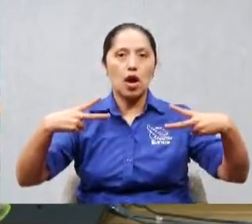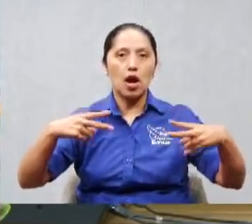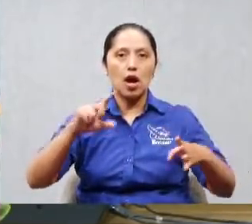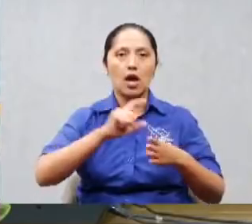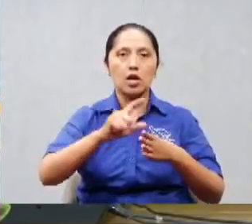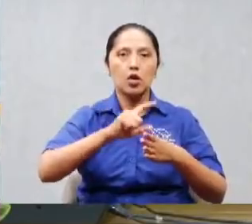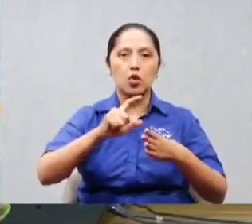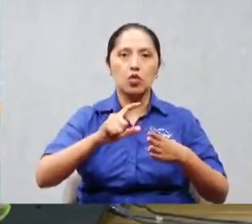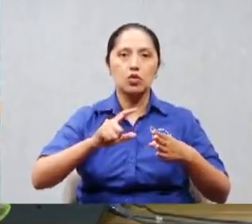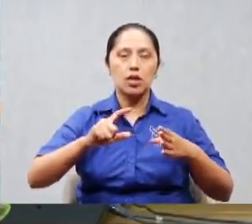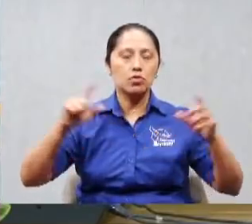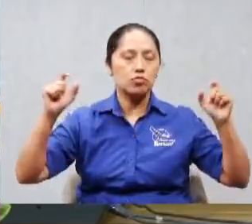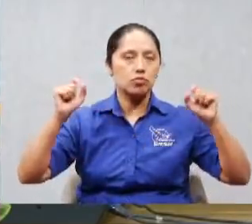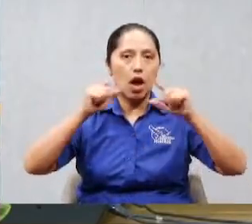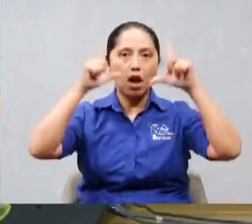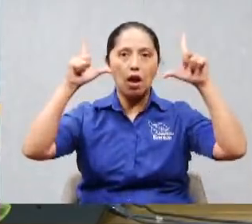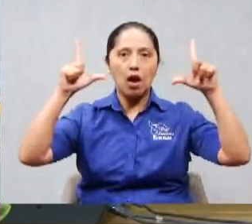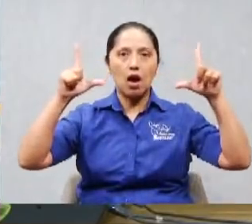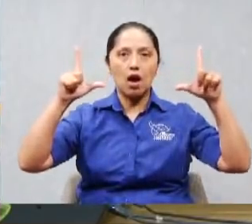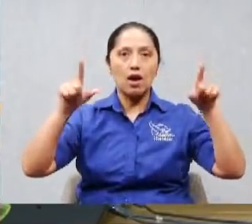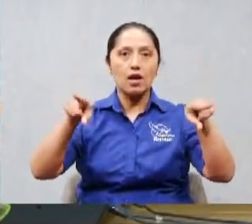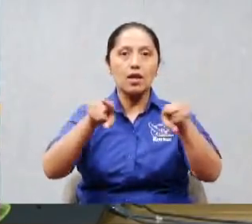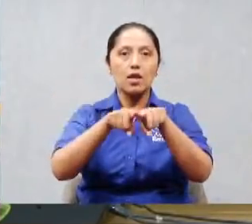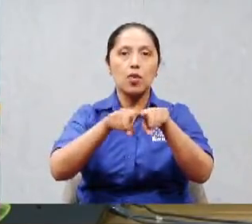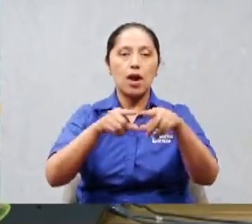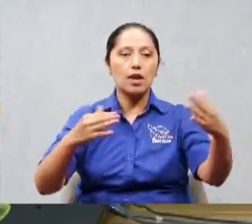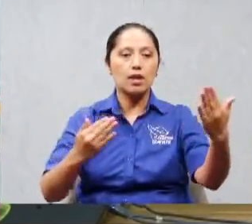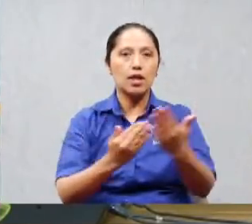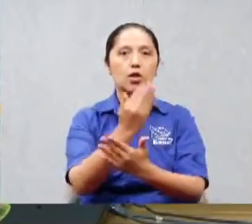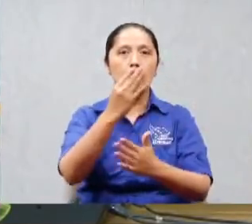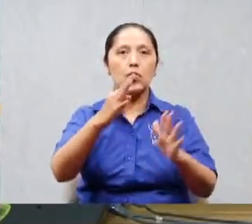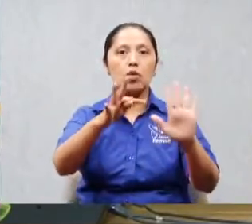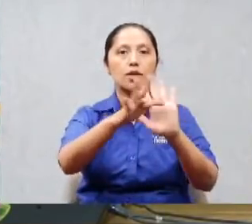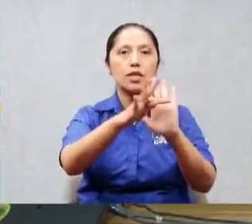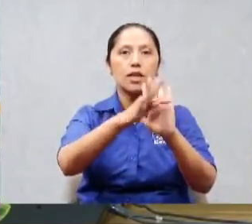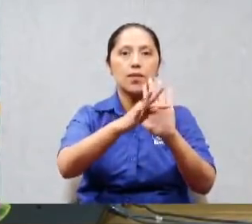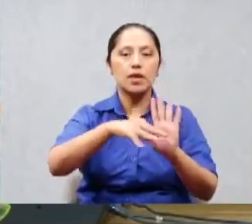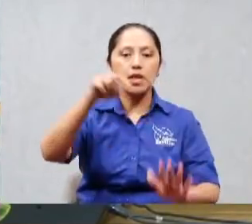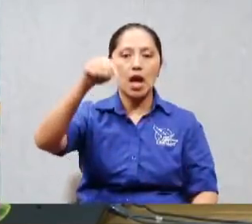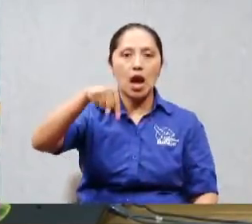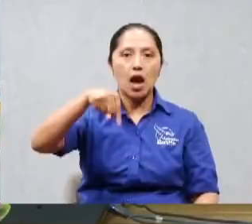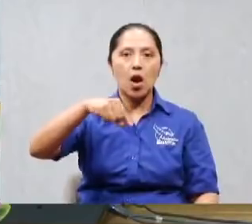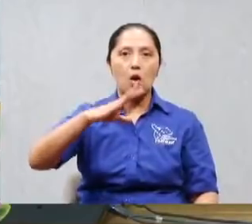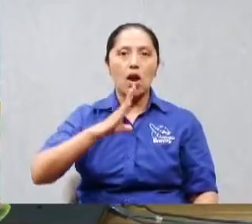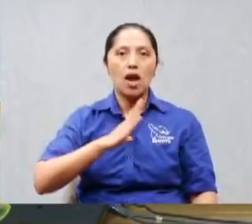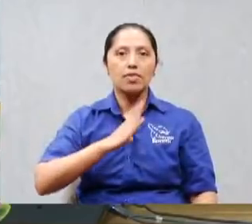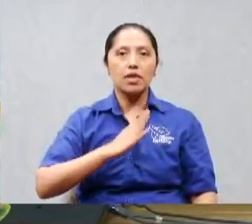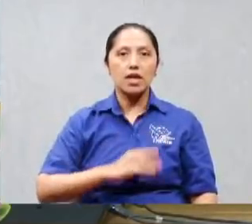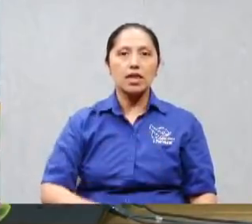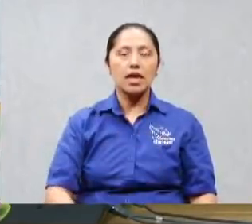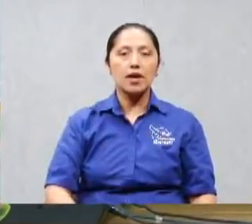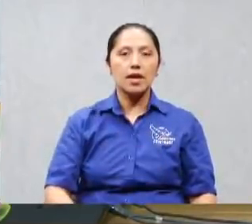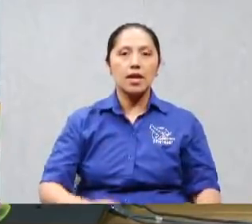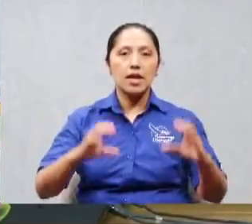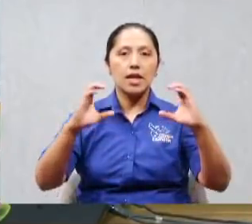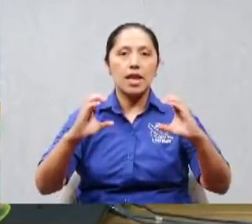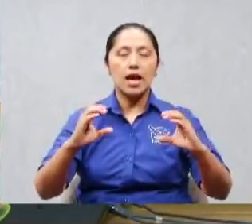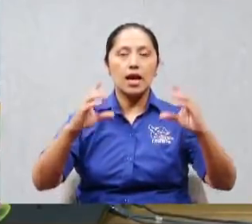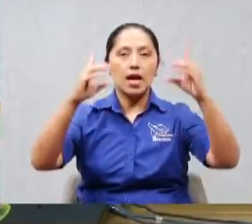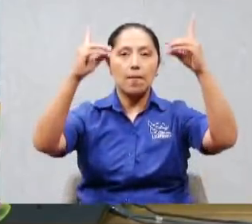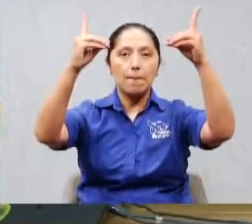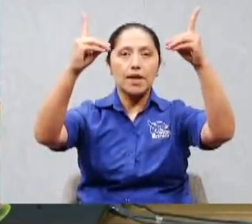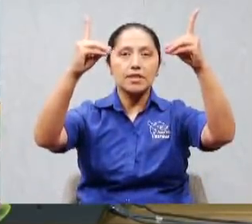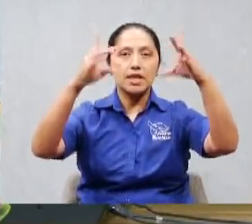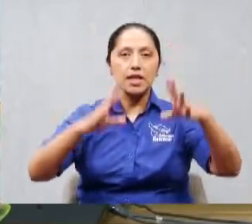testamento y las y tiene la capacidad porque lo instruyeron dejó de pensar como la mayoría